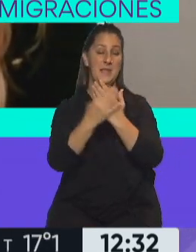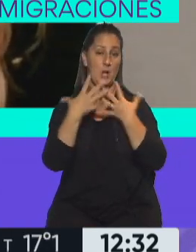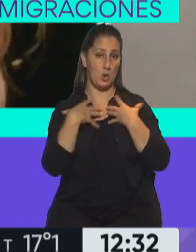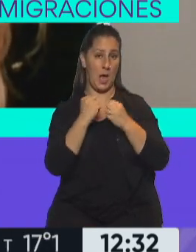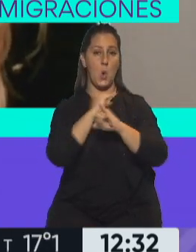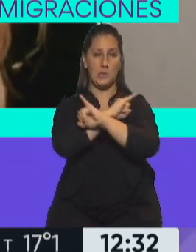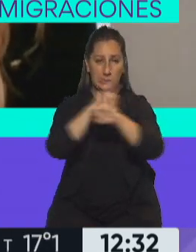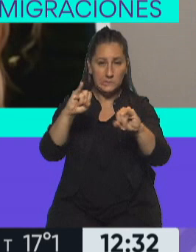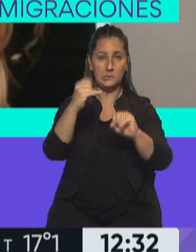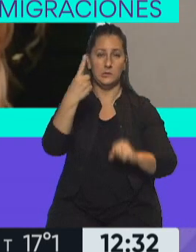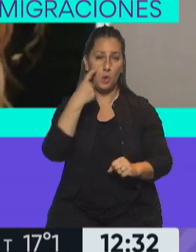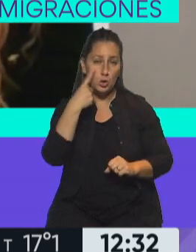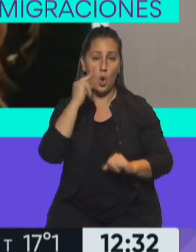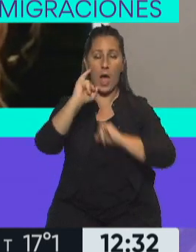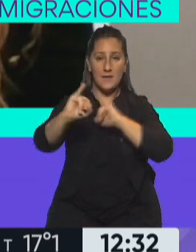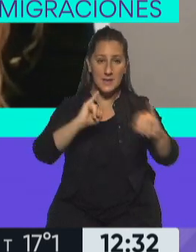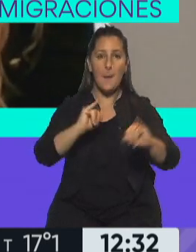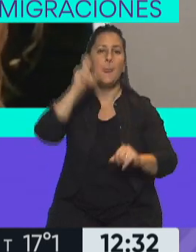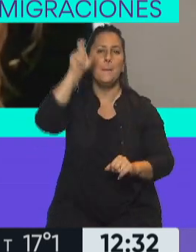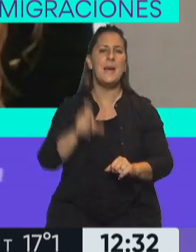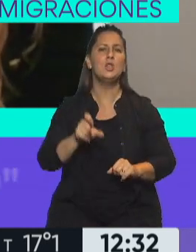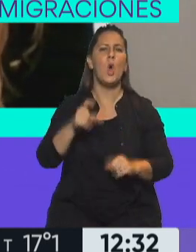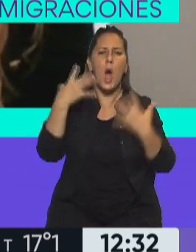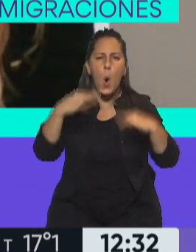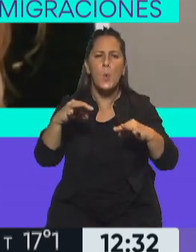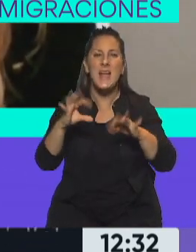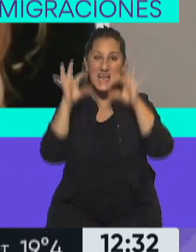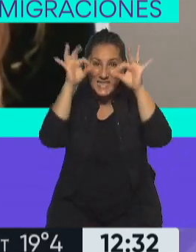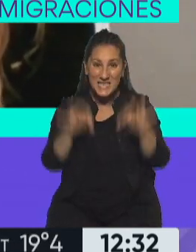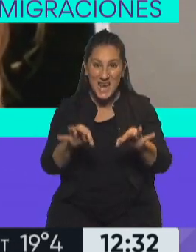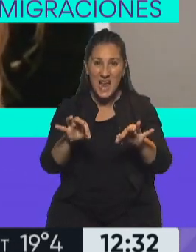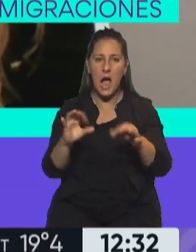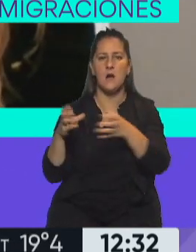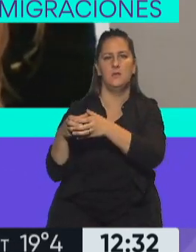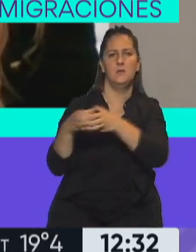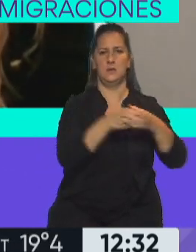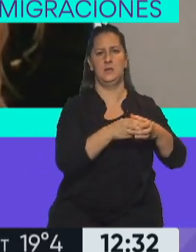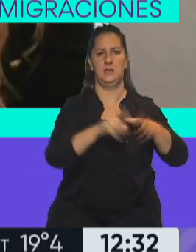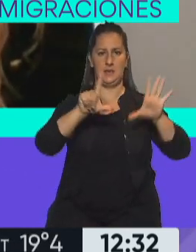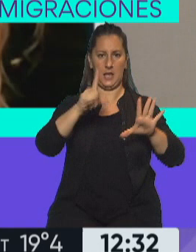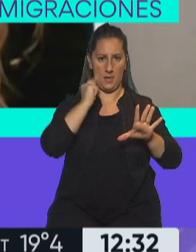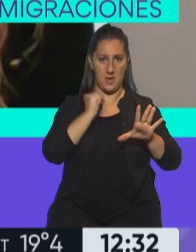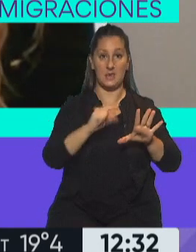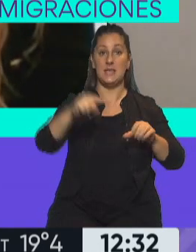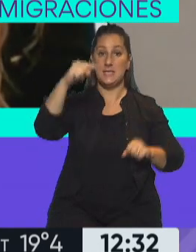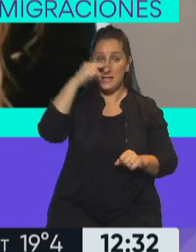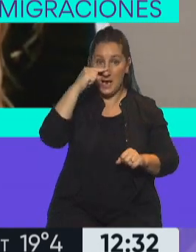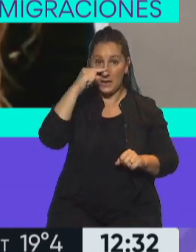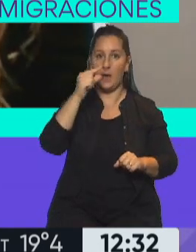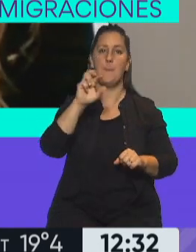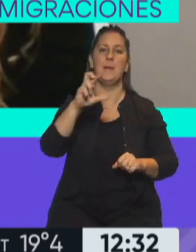contactarlos, monitorearlos, las personas tienen la obligatoriedad de estar aisladas 7 días y al séptimo día hacerse un nuevo PCR.